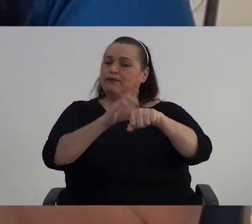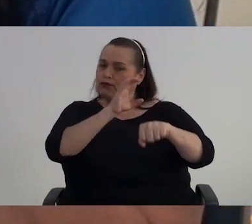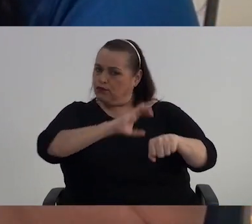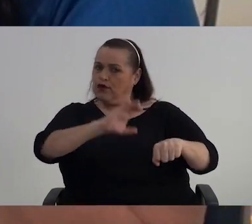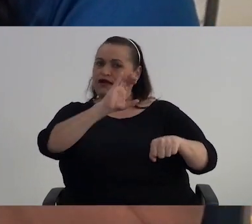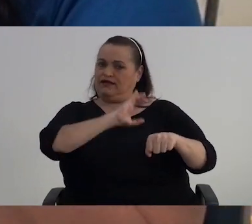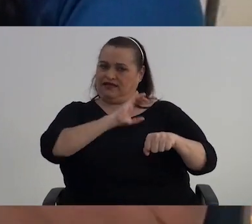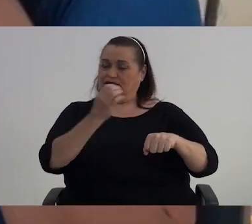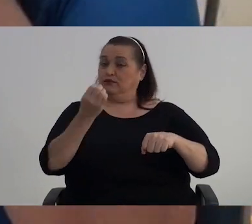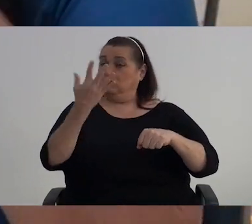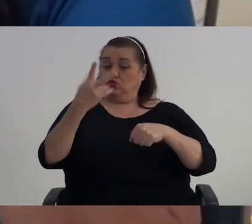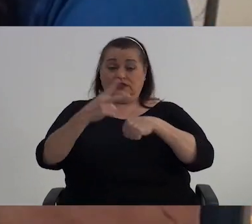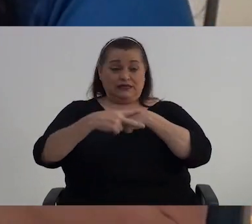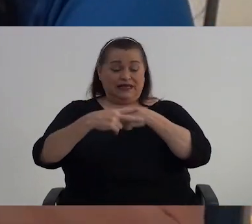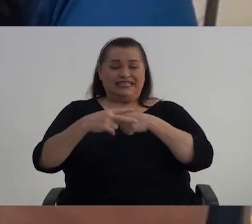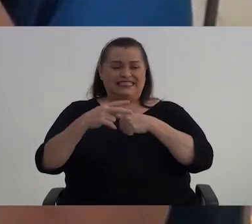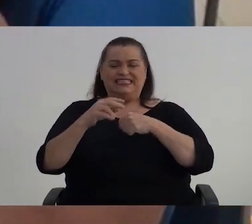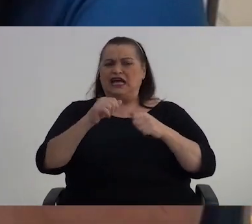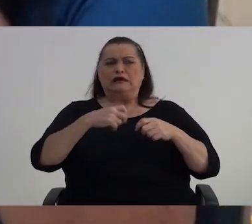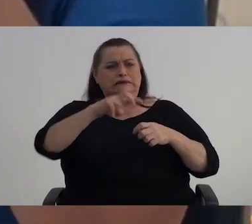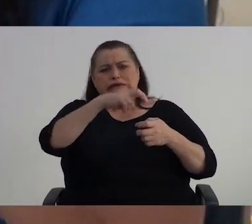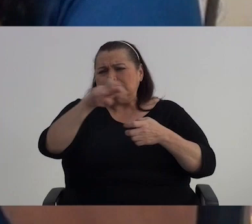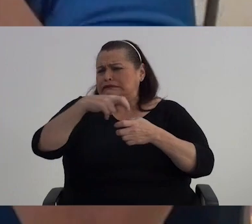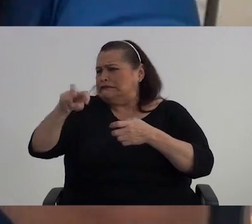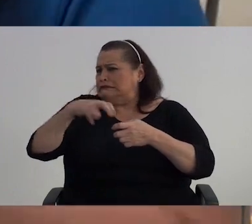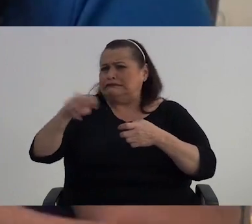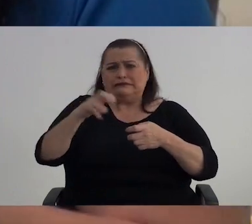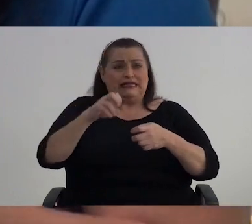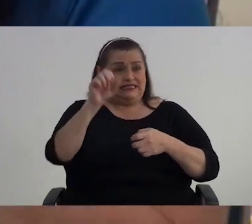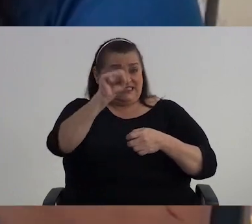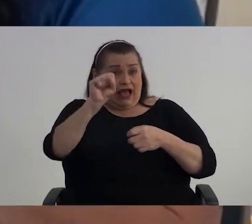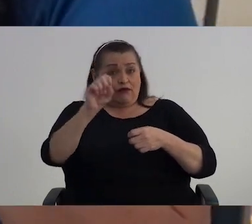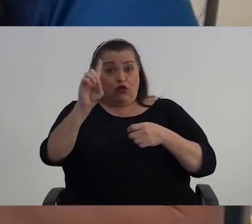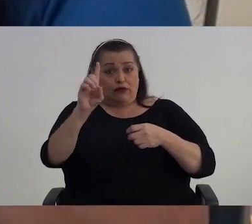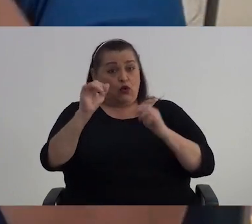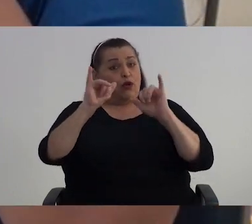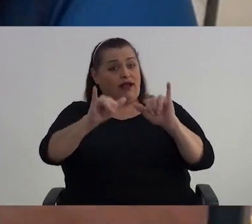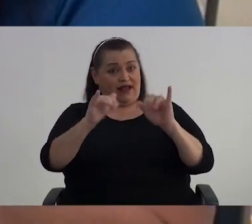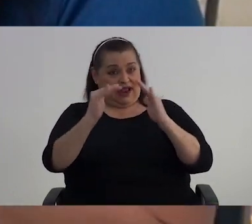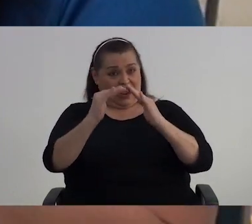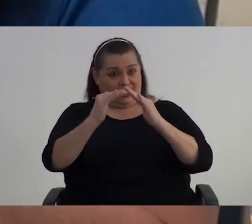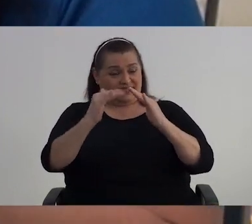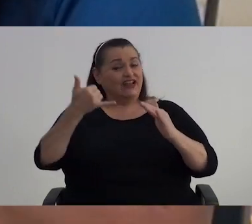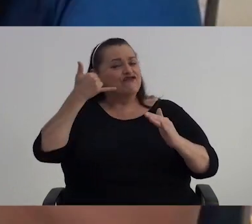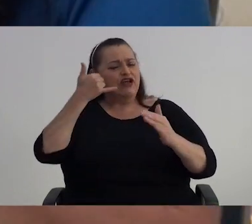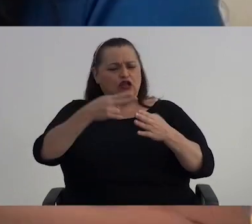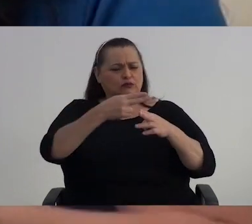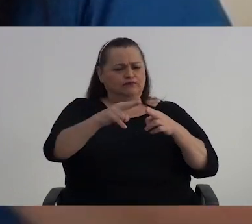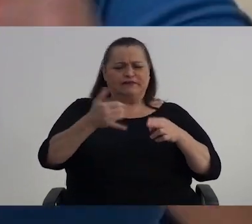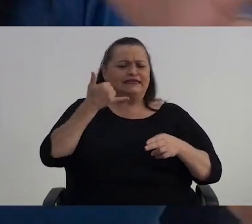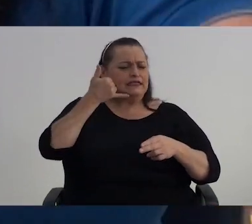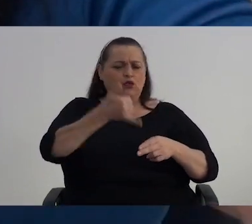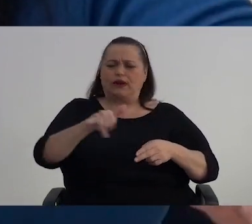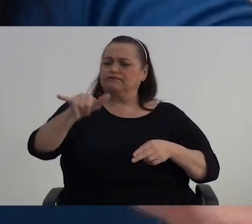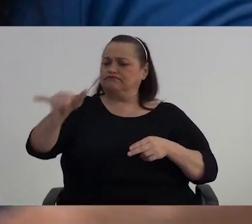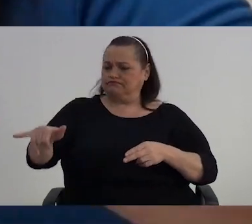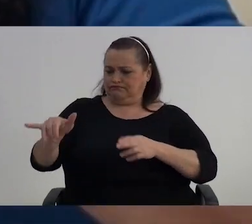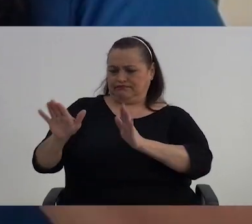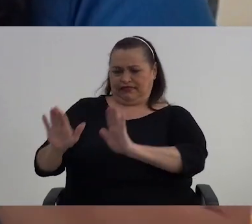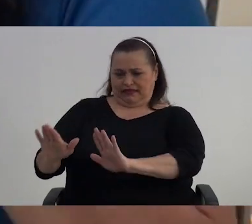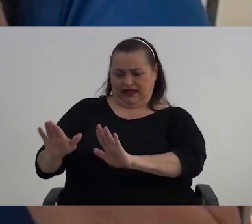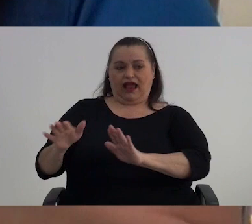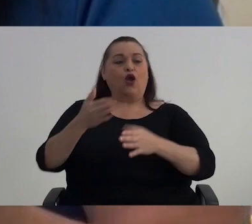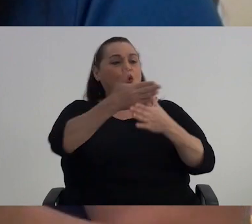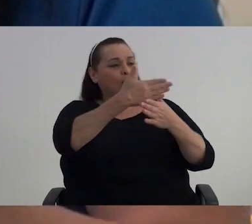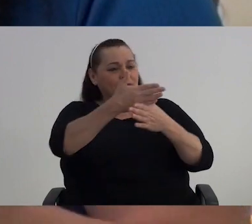calidad Muchas veces corremos toda la semana Pero resulta que el sábado o el domingo estamos en casa Ese ratito, quitémos el celular, apaguémoslo, echémoslo en una canastita